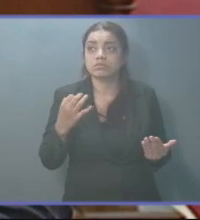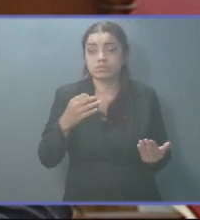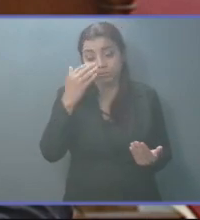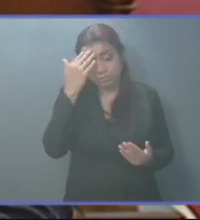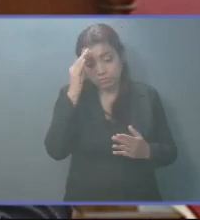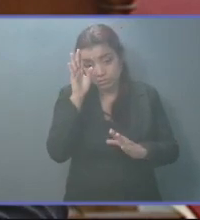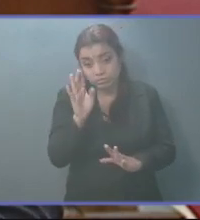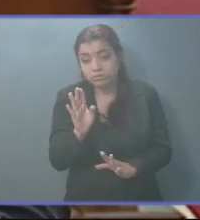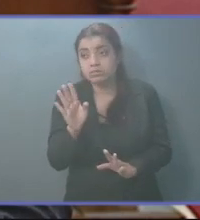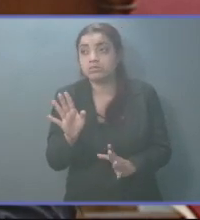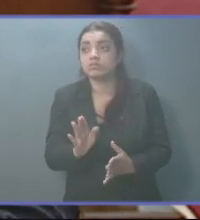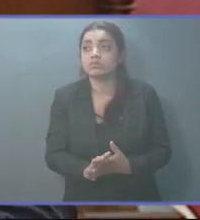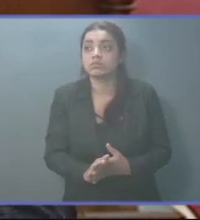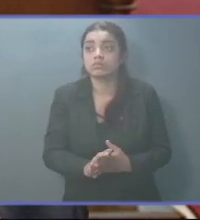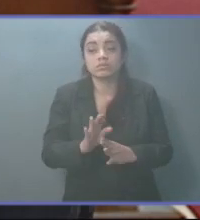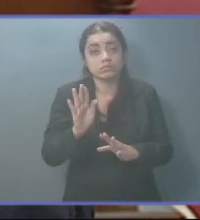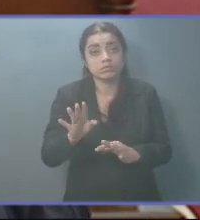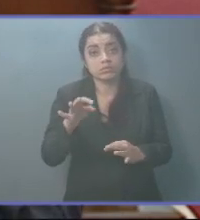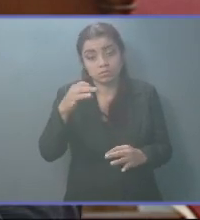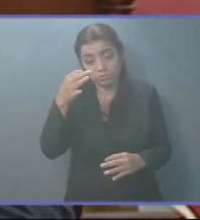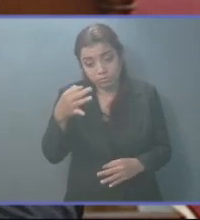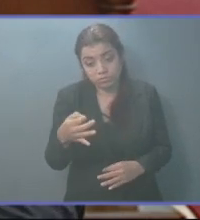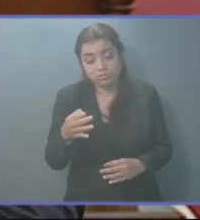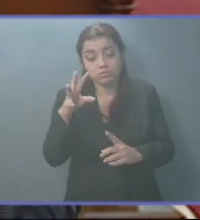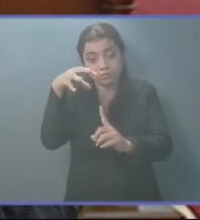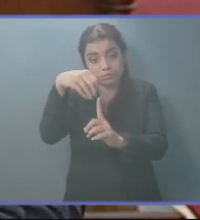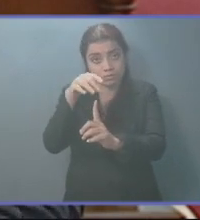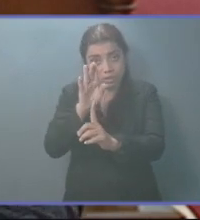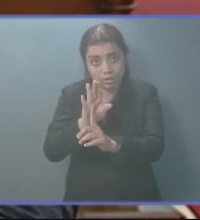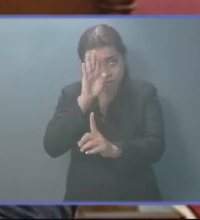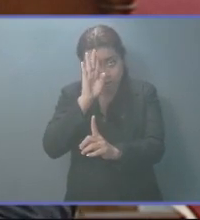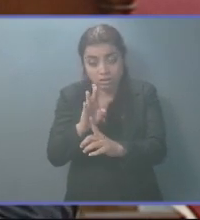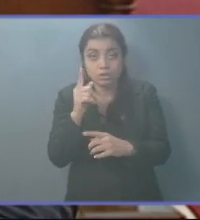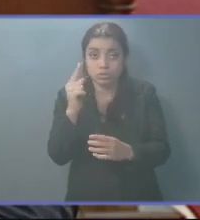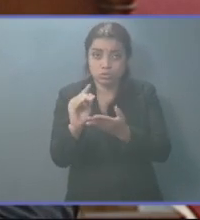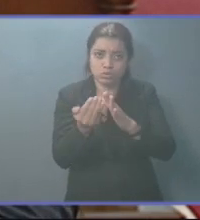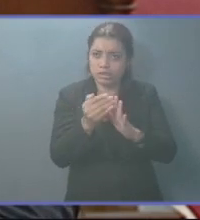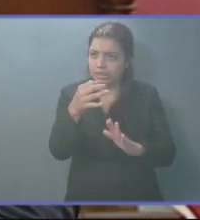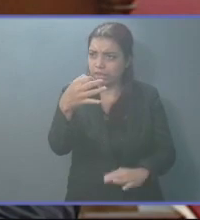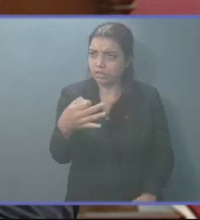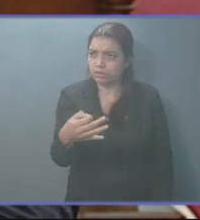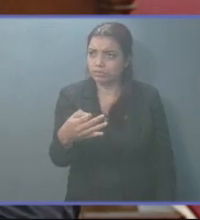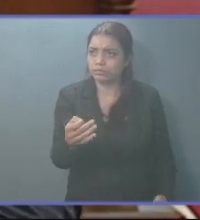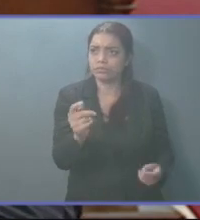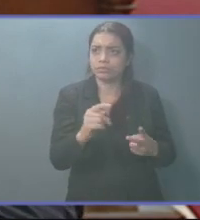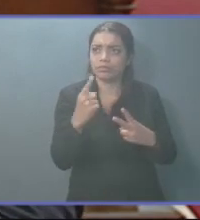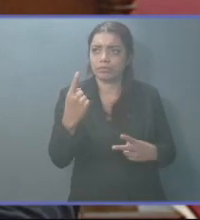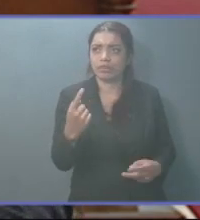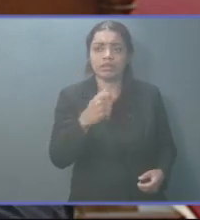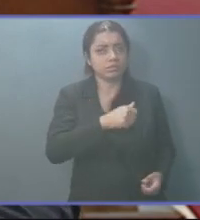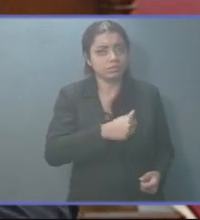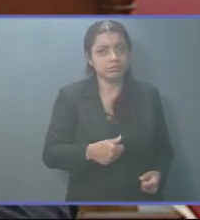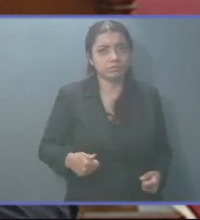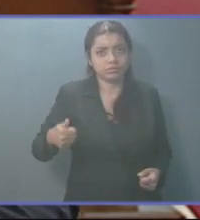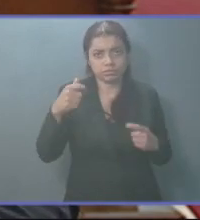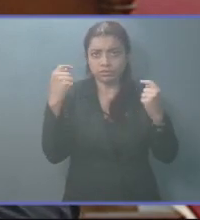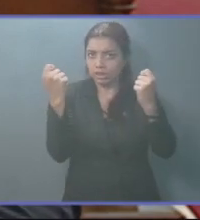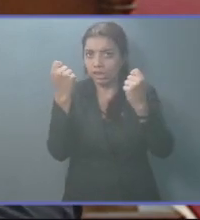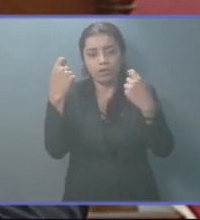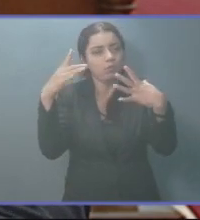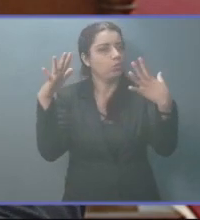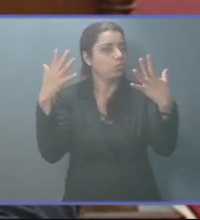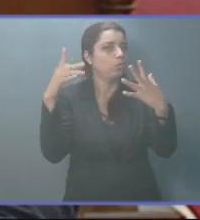respeto, respetando por supuesto la dignidad inherente, tanto como ciudadanos, como parte de la gloriosa Fuerza Armada,